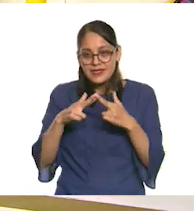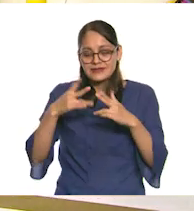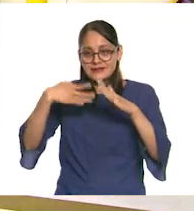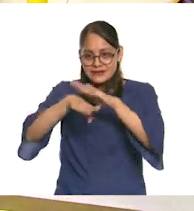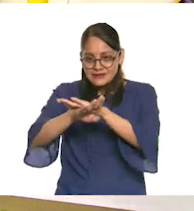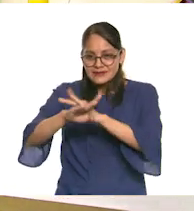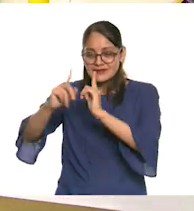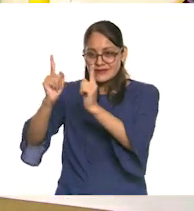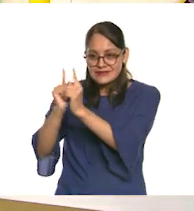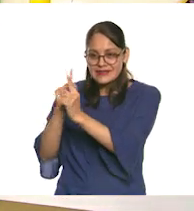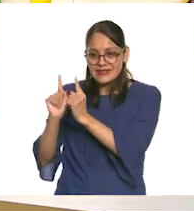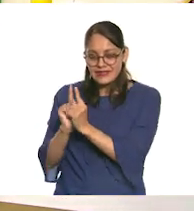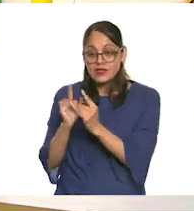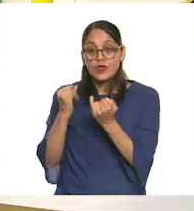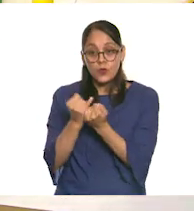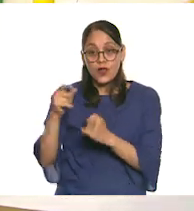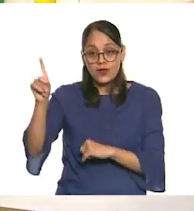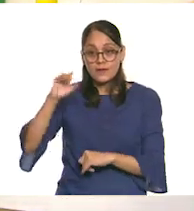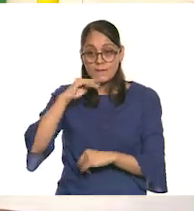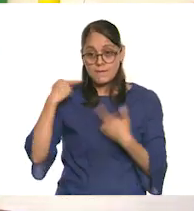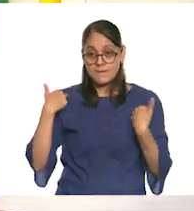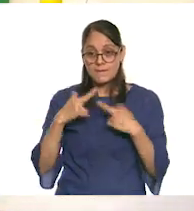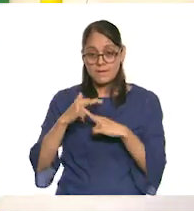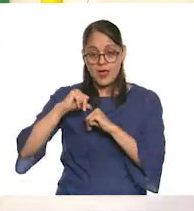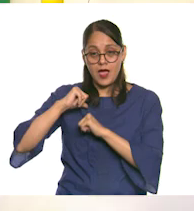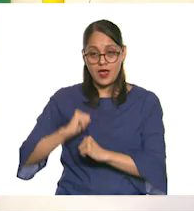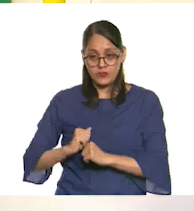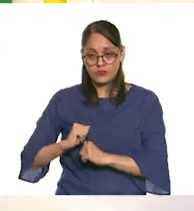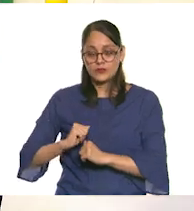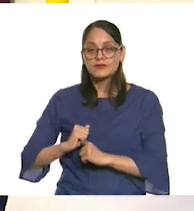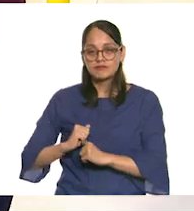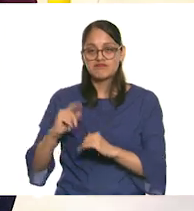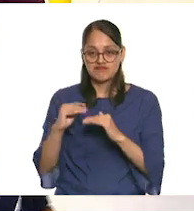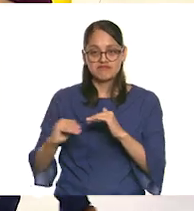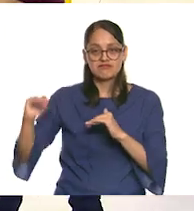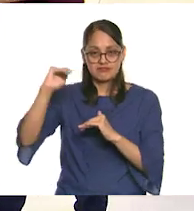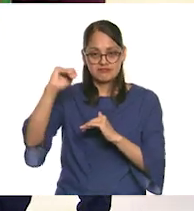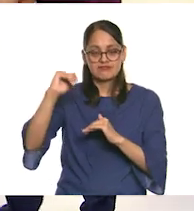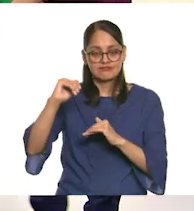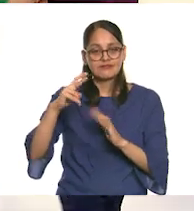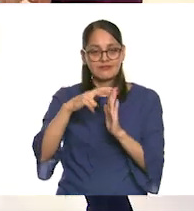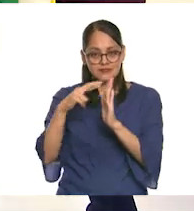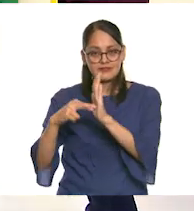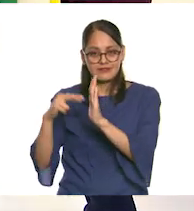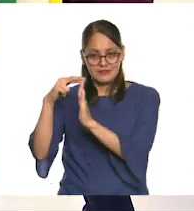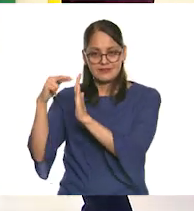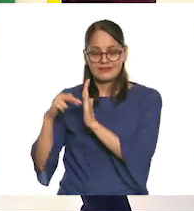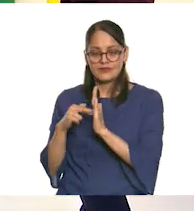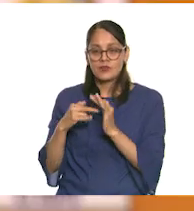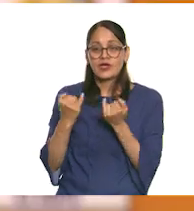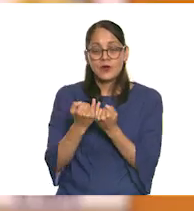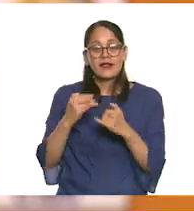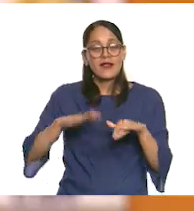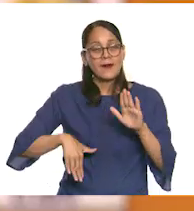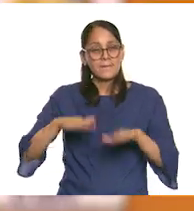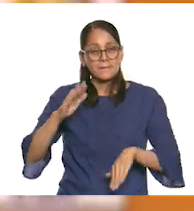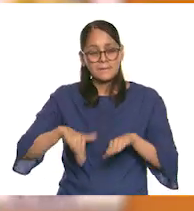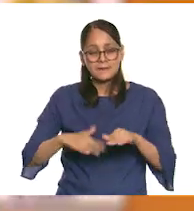la escuela, y tenía toda la autoridad que una maestra puede tener en una escuela. Y pues a veces